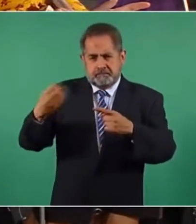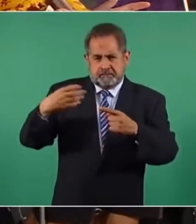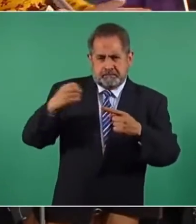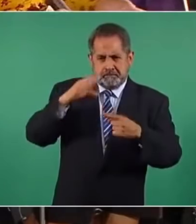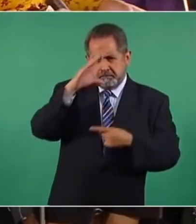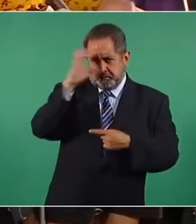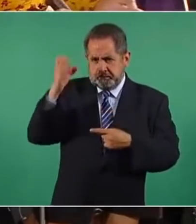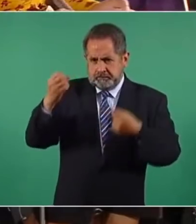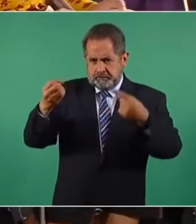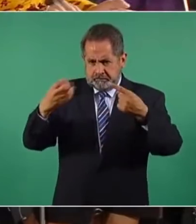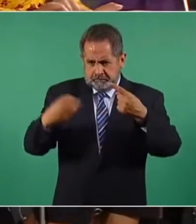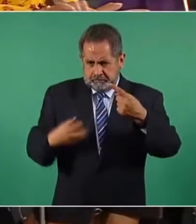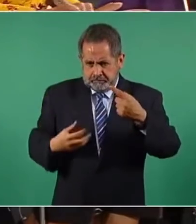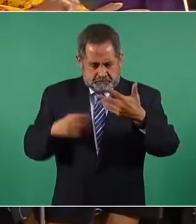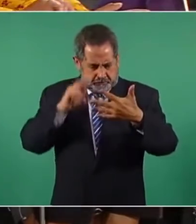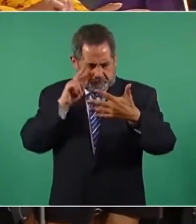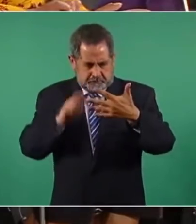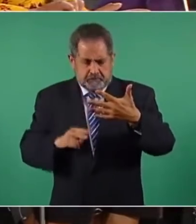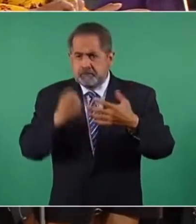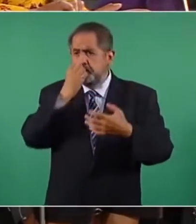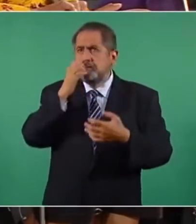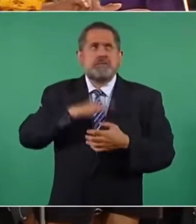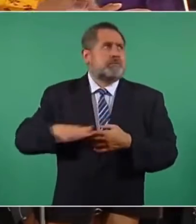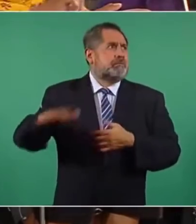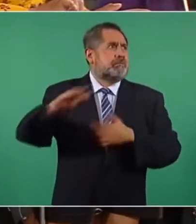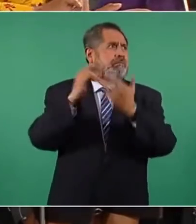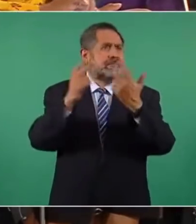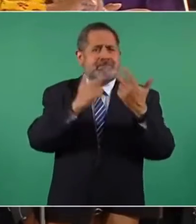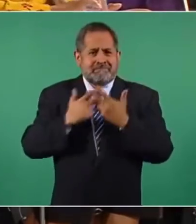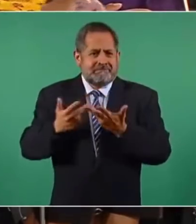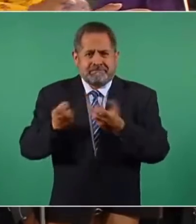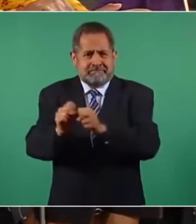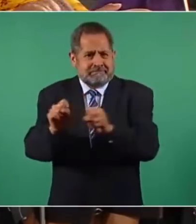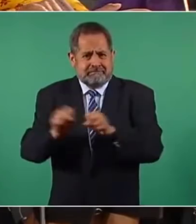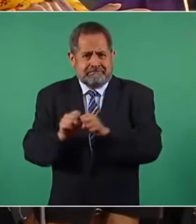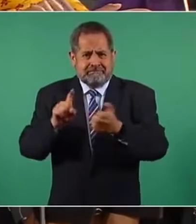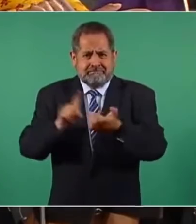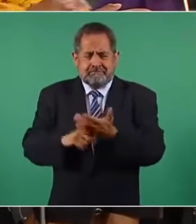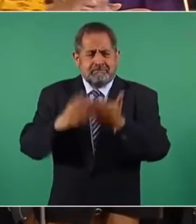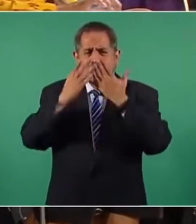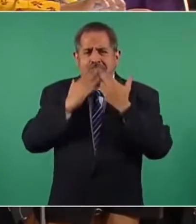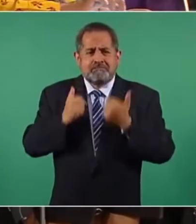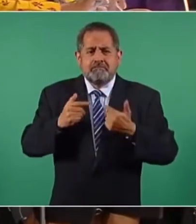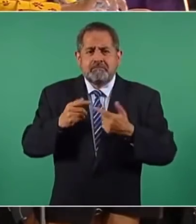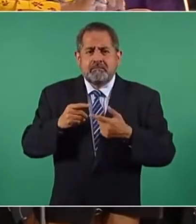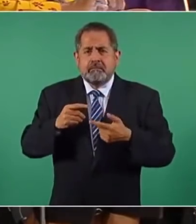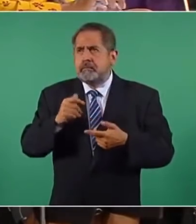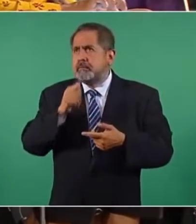de la situación en la que se encuentra la escuela. Hay salones en donde no hay un dictamen